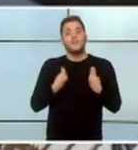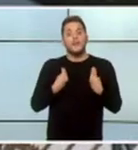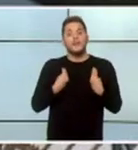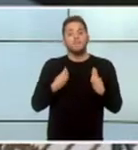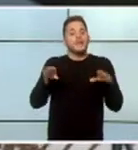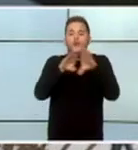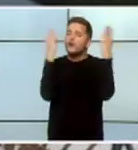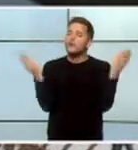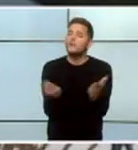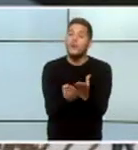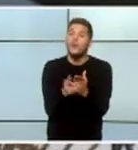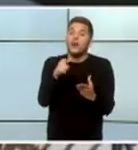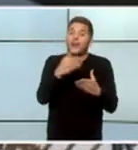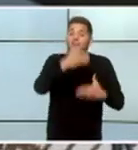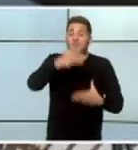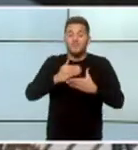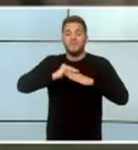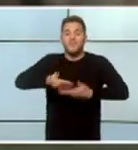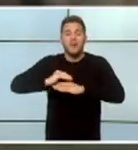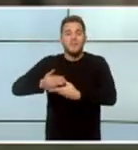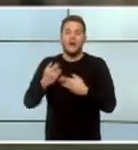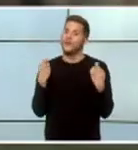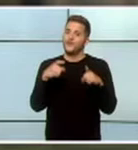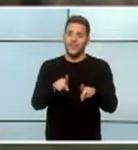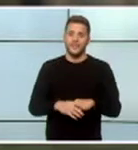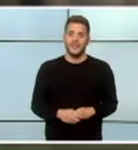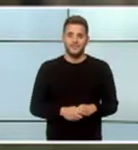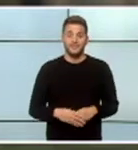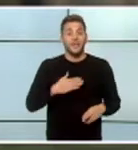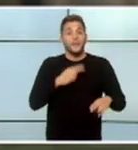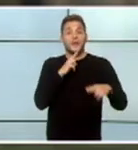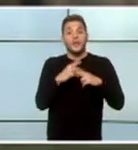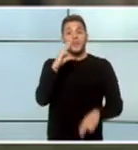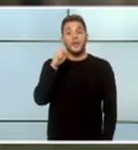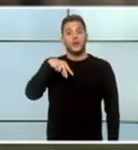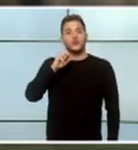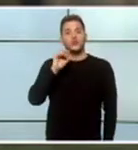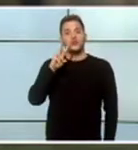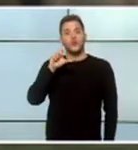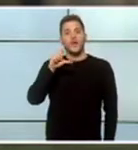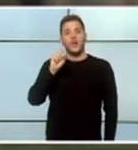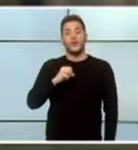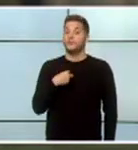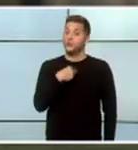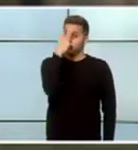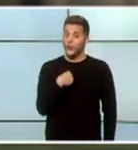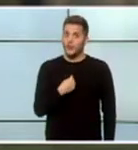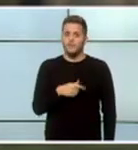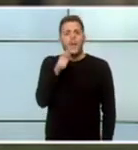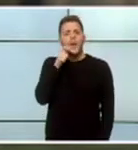sea necesario... ...saltar muros... ...mi nombre... ...es Consuelo... ...y soy invidente... ...la palabra